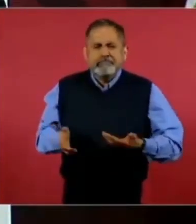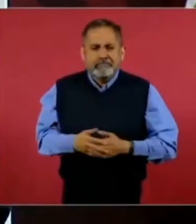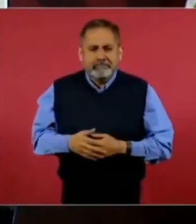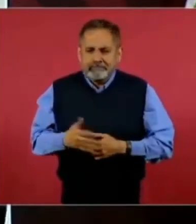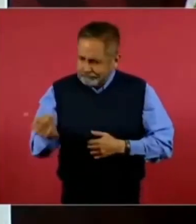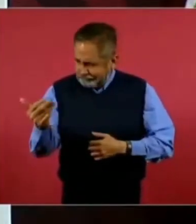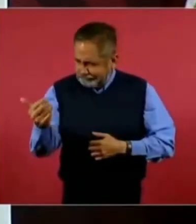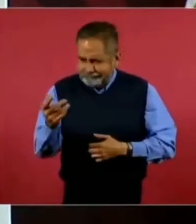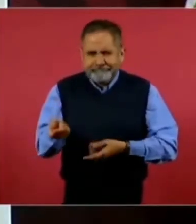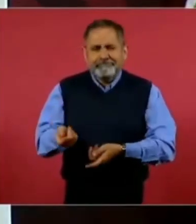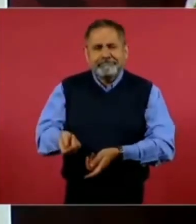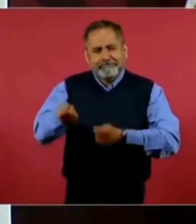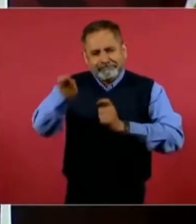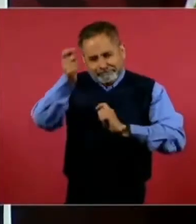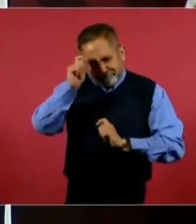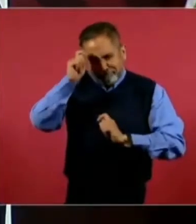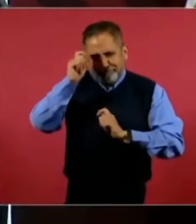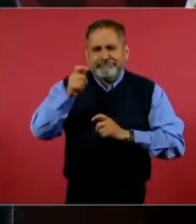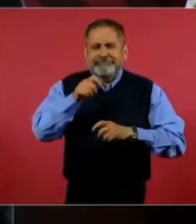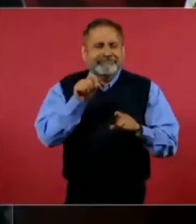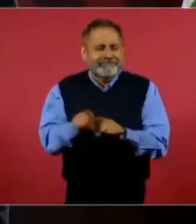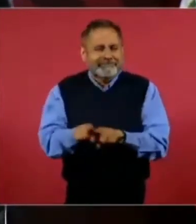la gorra.